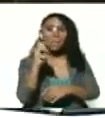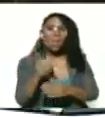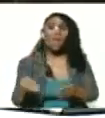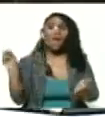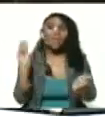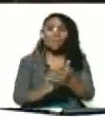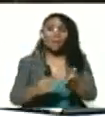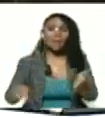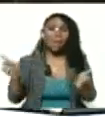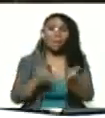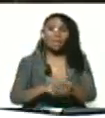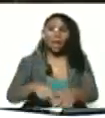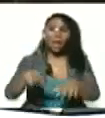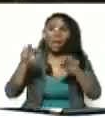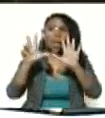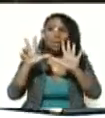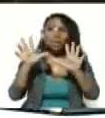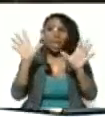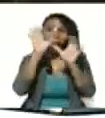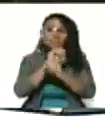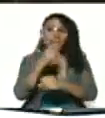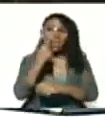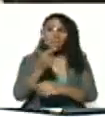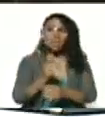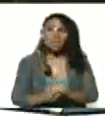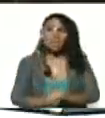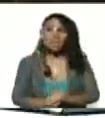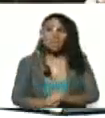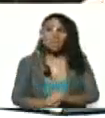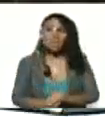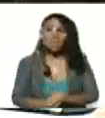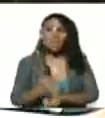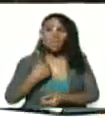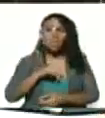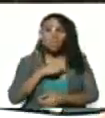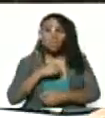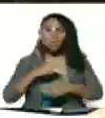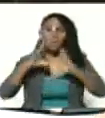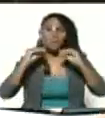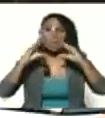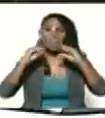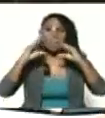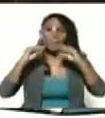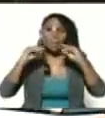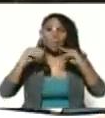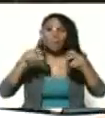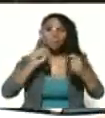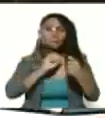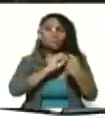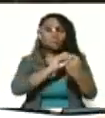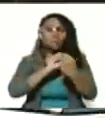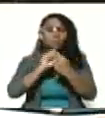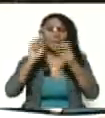Simón dice que a las ocho de la noche. Estuvimos hablando. Bueno, también del diálogo.